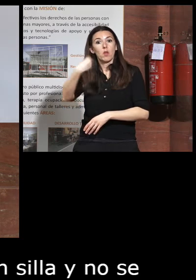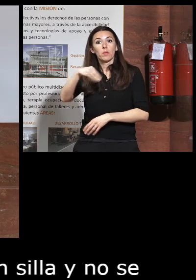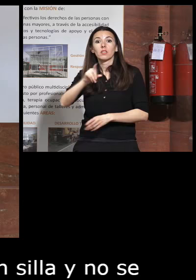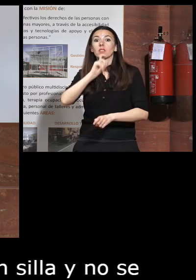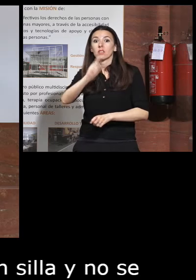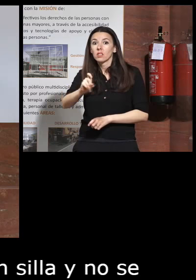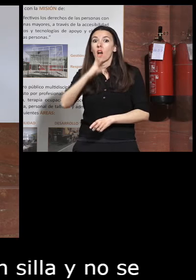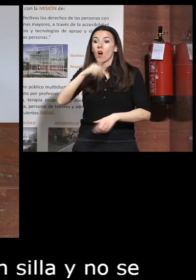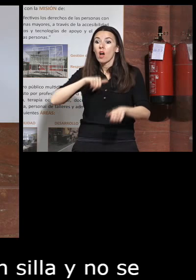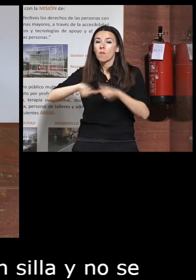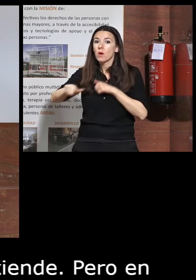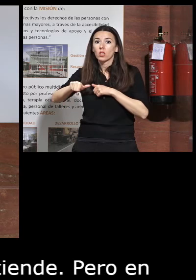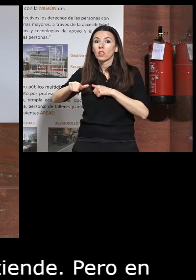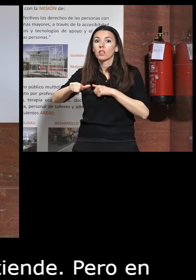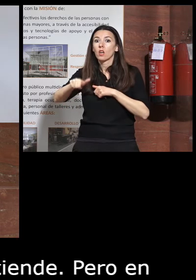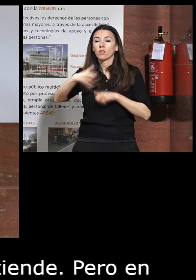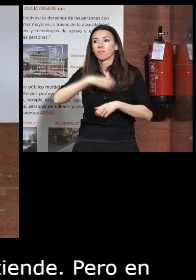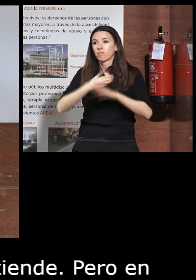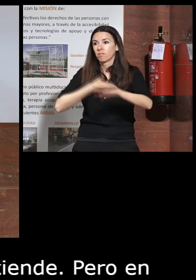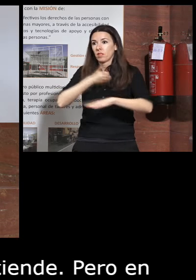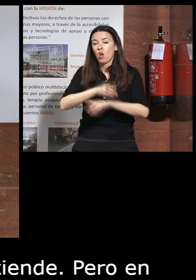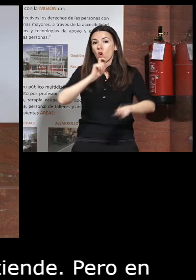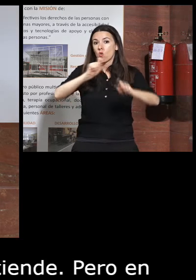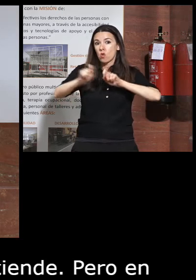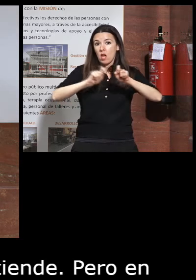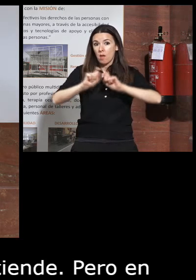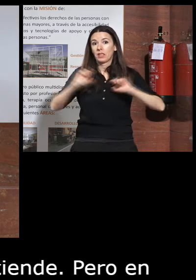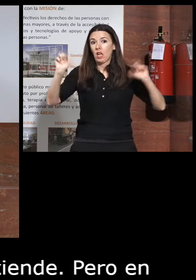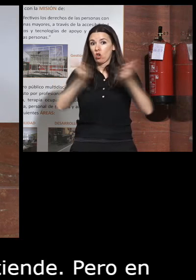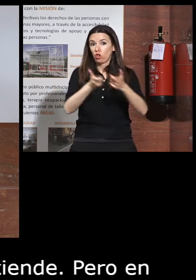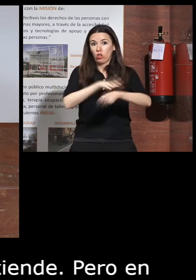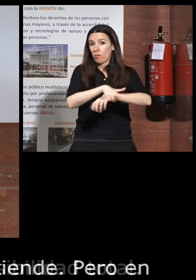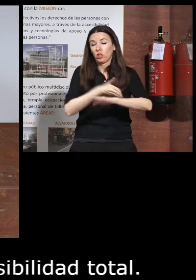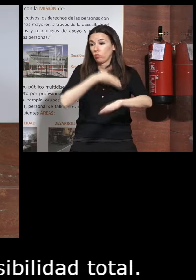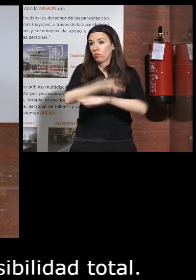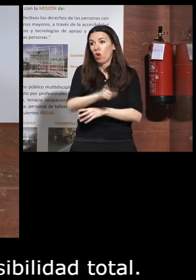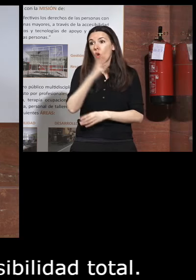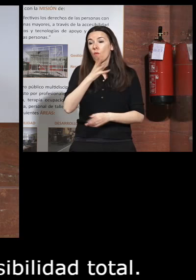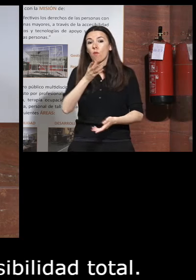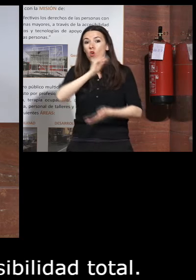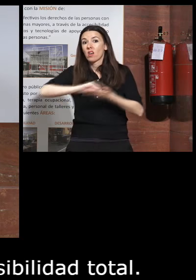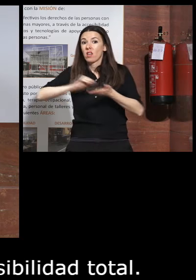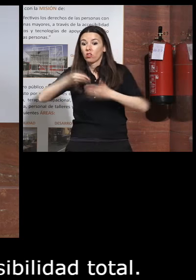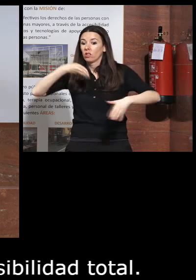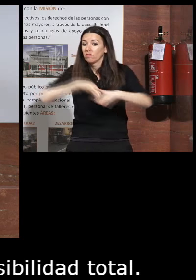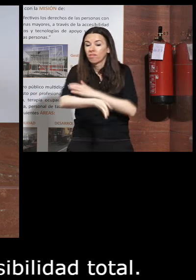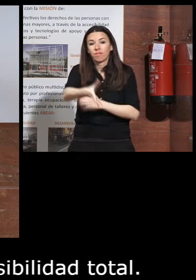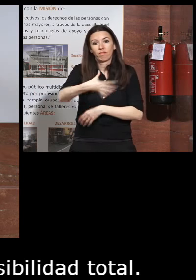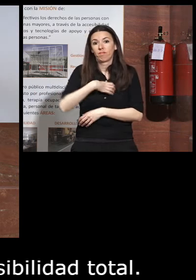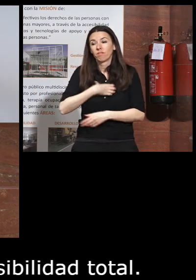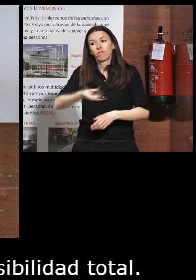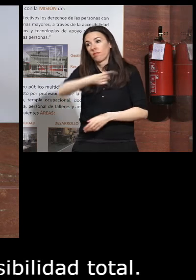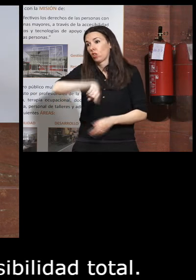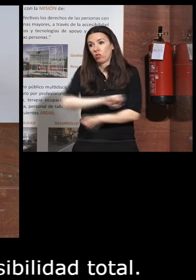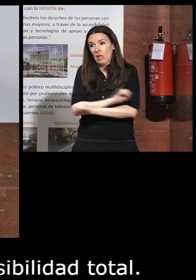comunicó que a partir de ahora no vamos a acudir a la rueda de prensa a los consejos de ministros porque nuestros redactores no pueden acceder y por tanto para